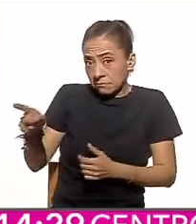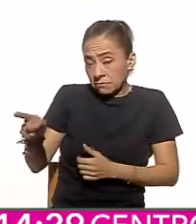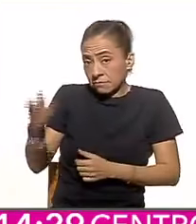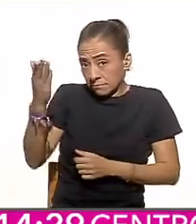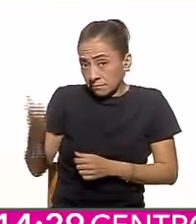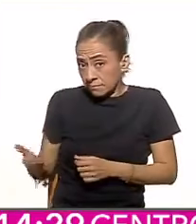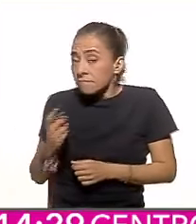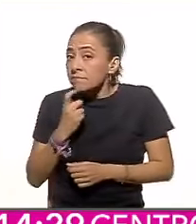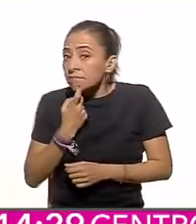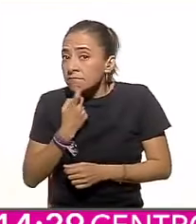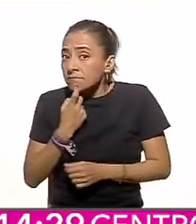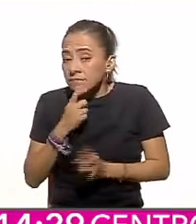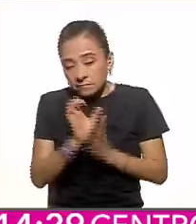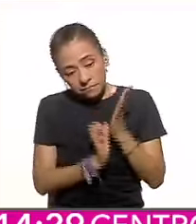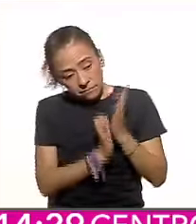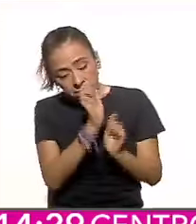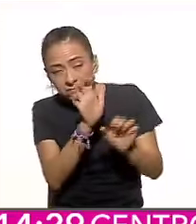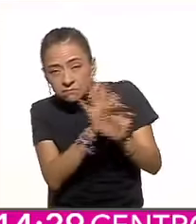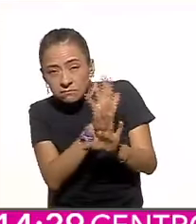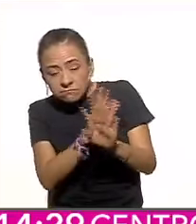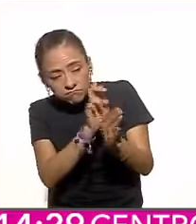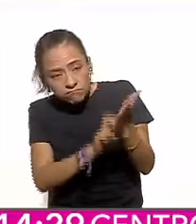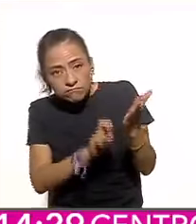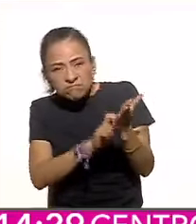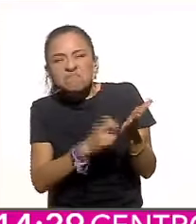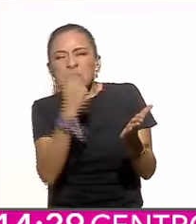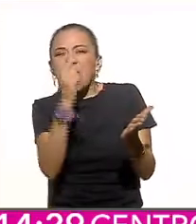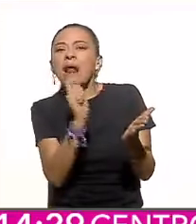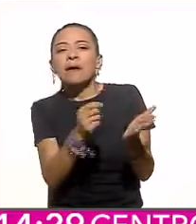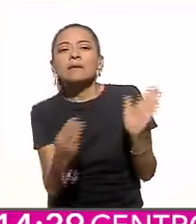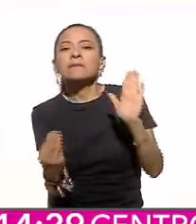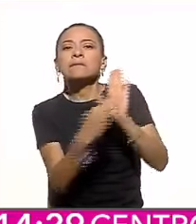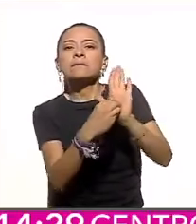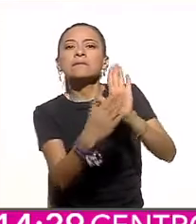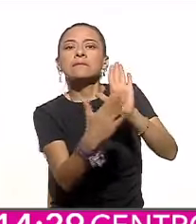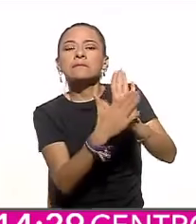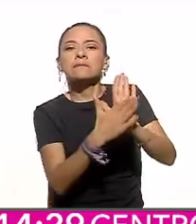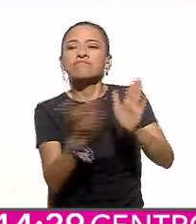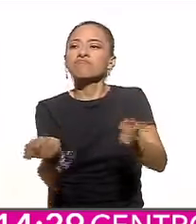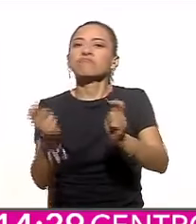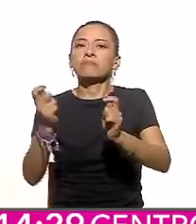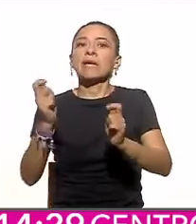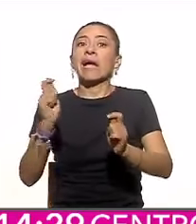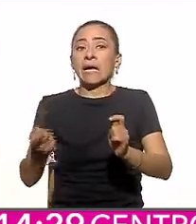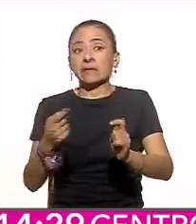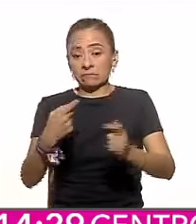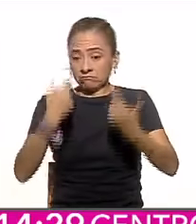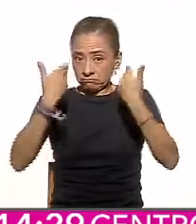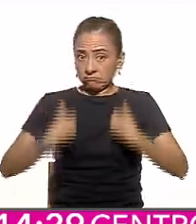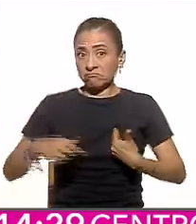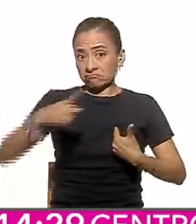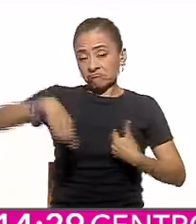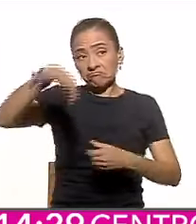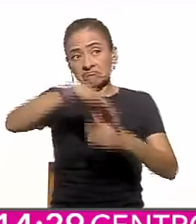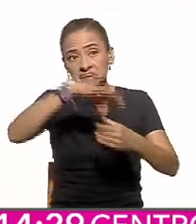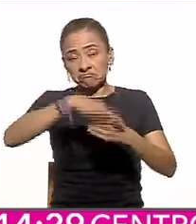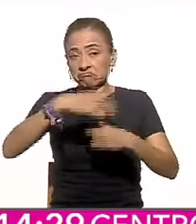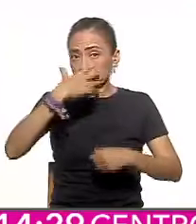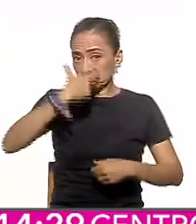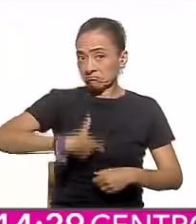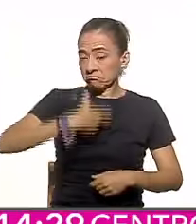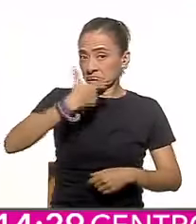pero para establecer en ella la revocación de mandato. A ese mismo procedimiento